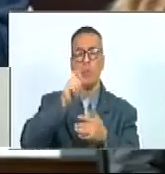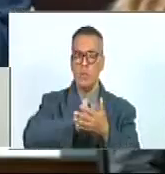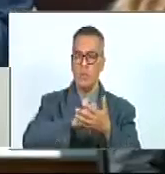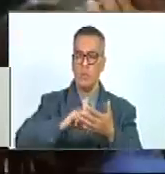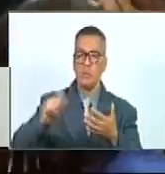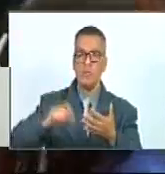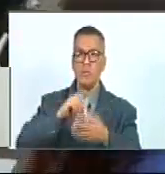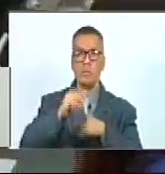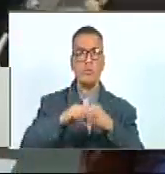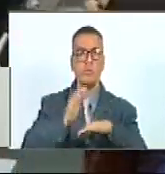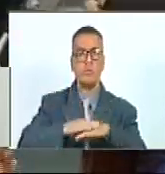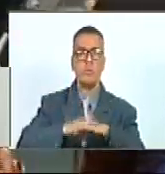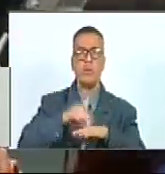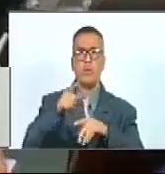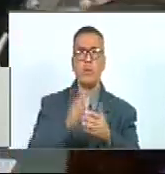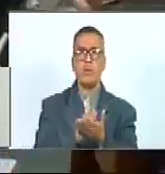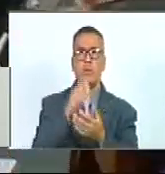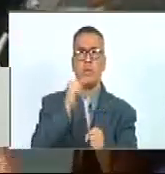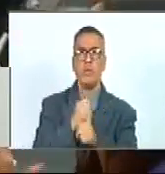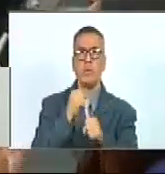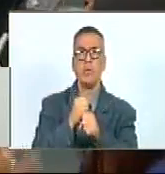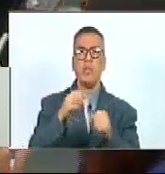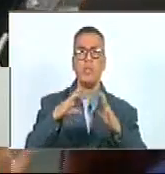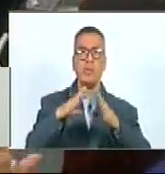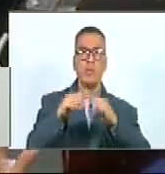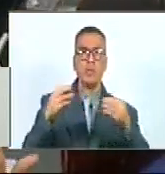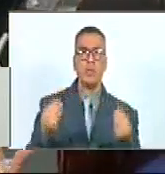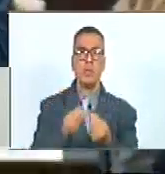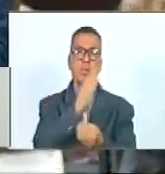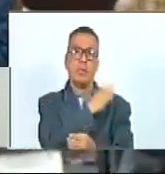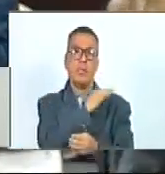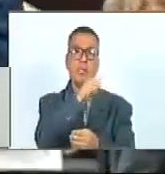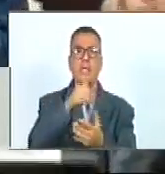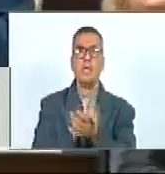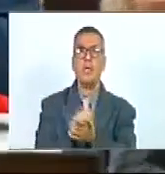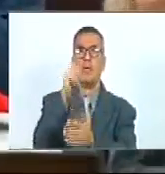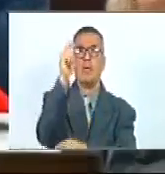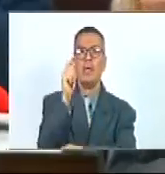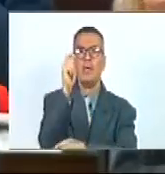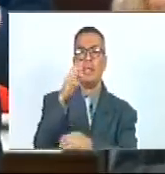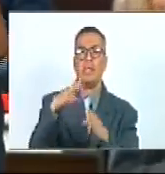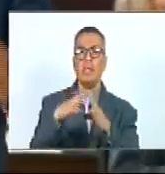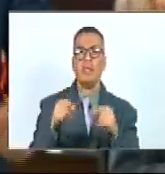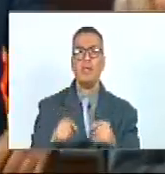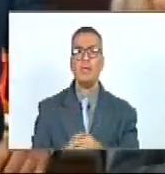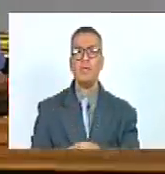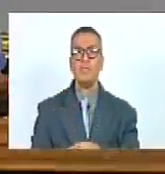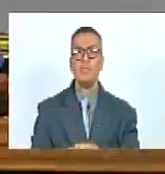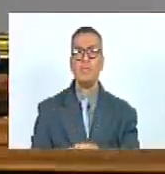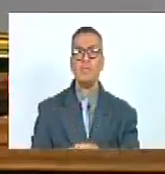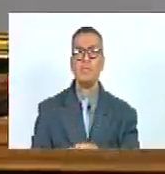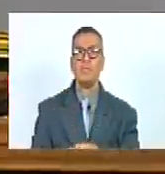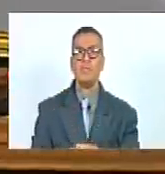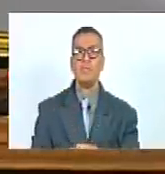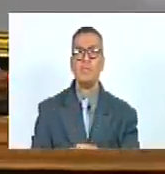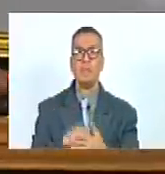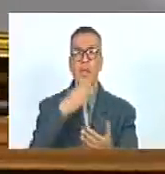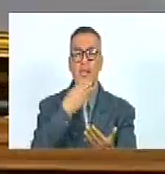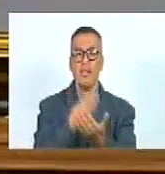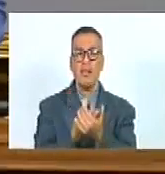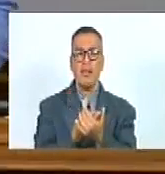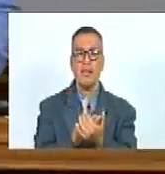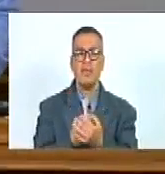de los asuntos que se van a trabajar es todo junta directiva colegas diputados y diputadas gracias